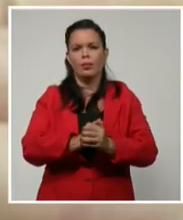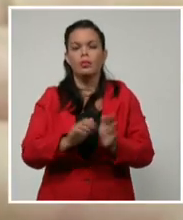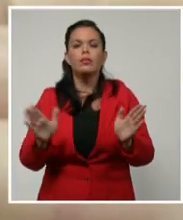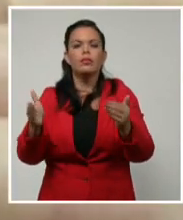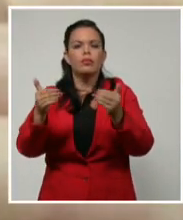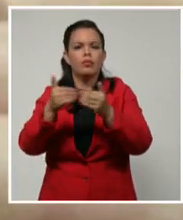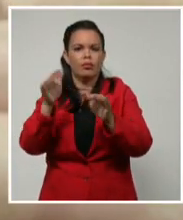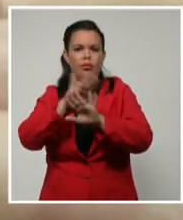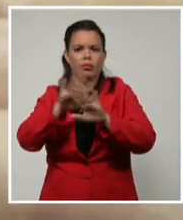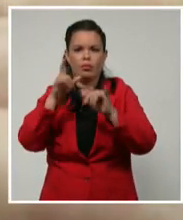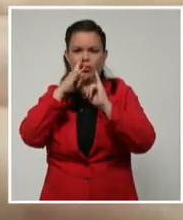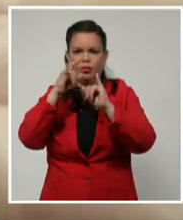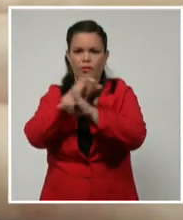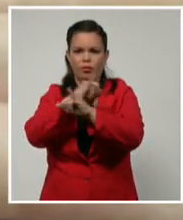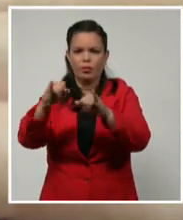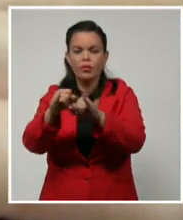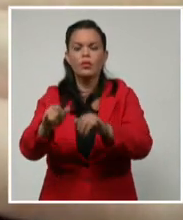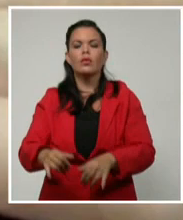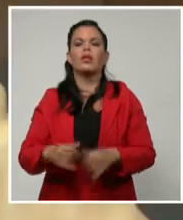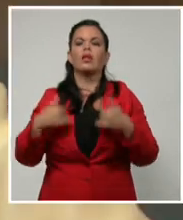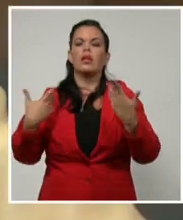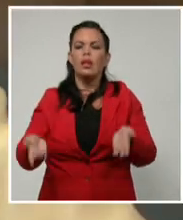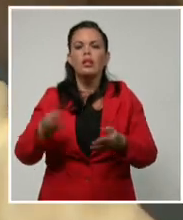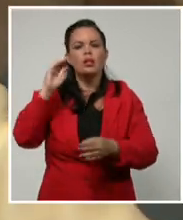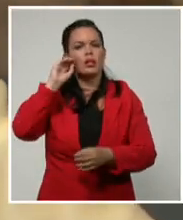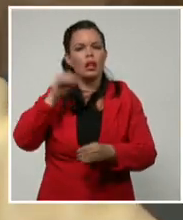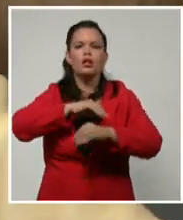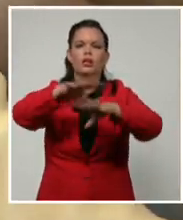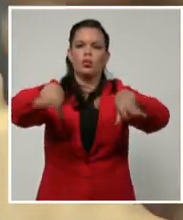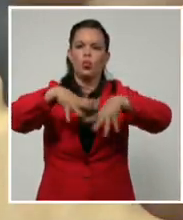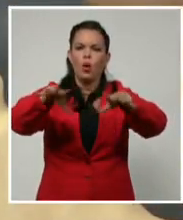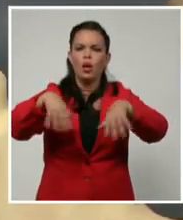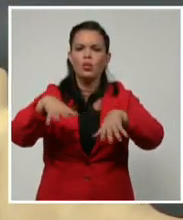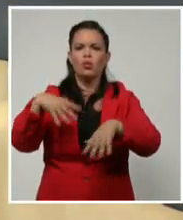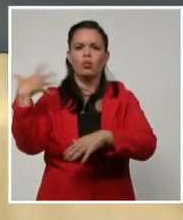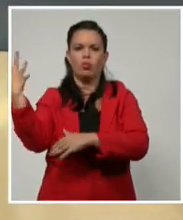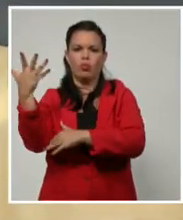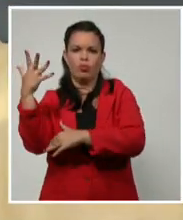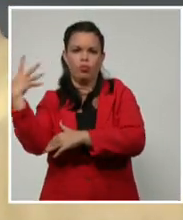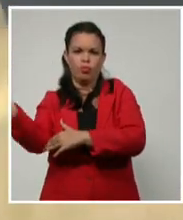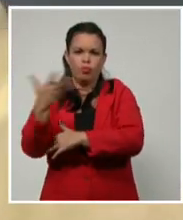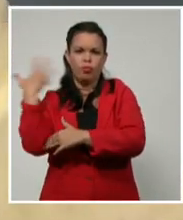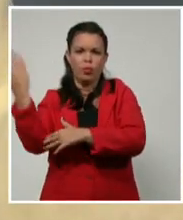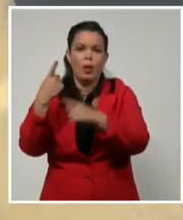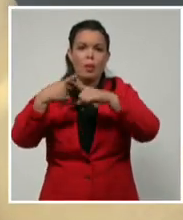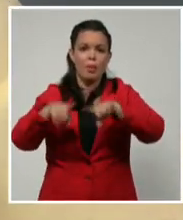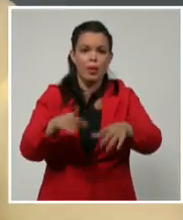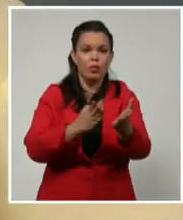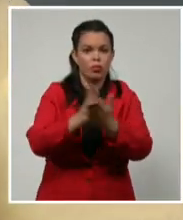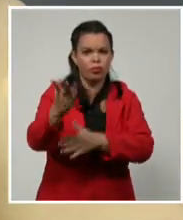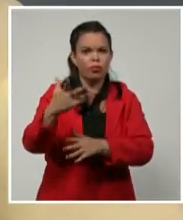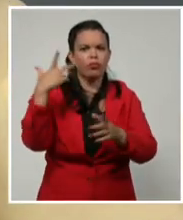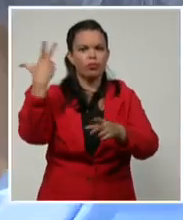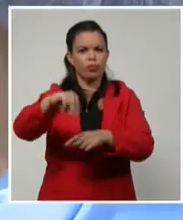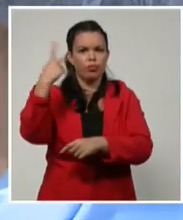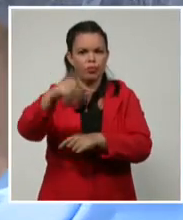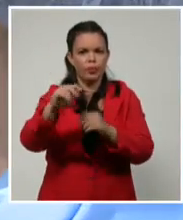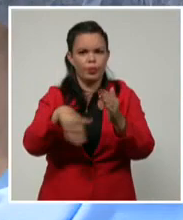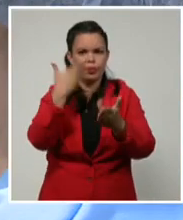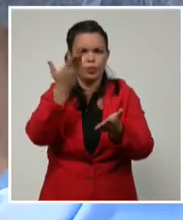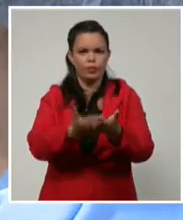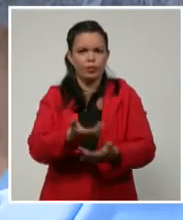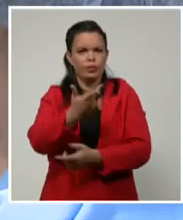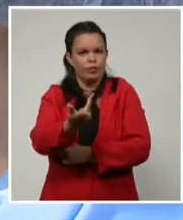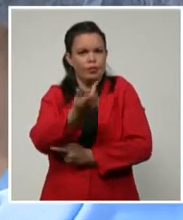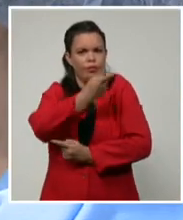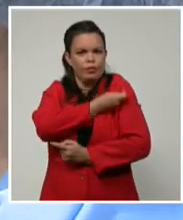comentó que pese a la tormenta tropical en el país, se inició el ensayo clínico de la vacuna Soberana 01 en el Centro Nacional de Toxicología,